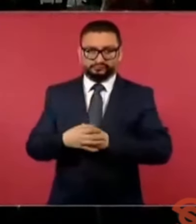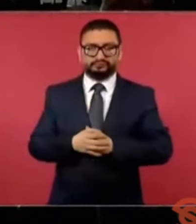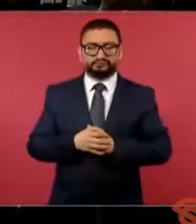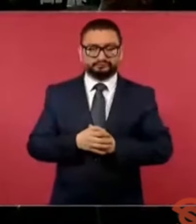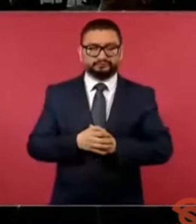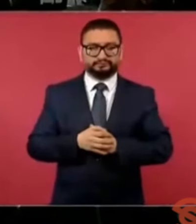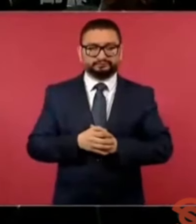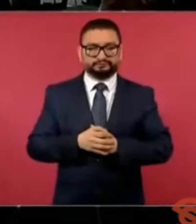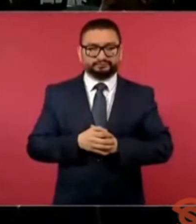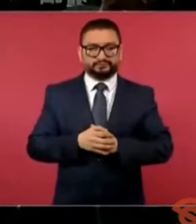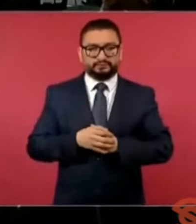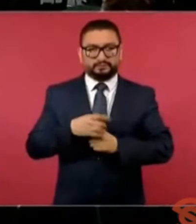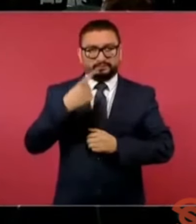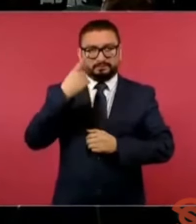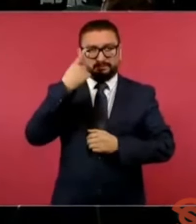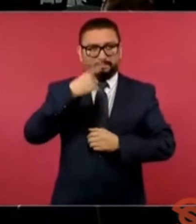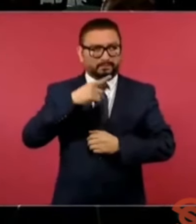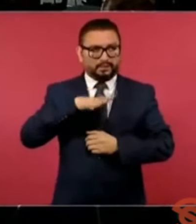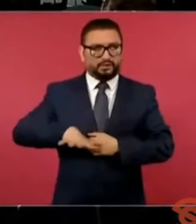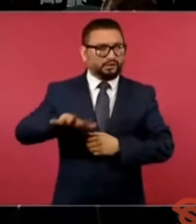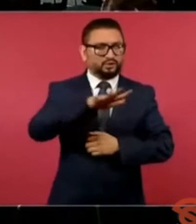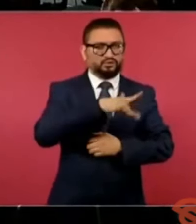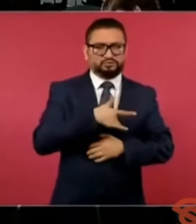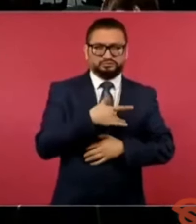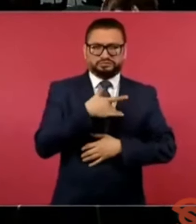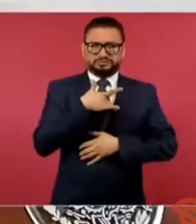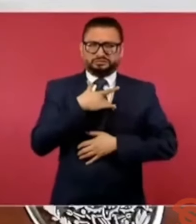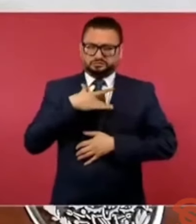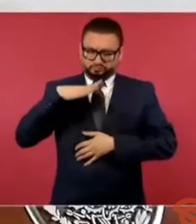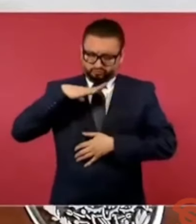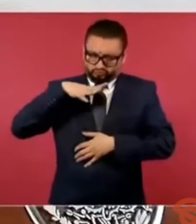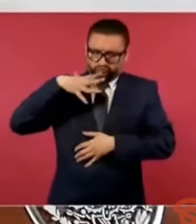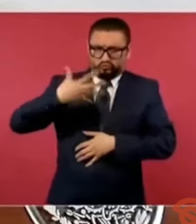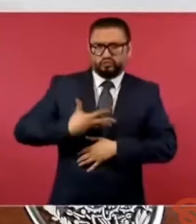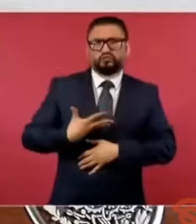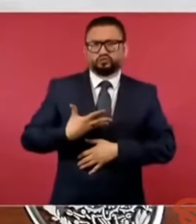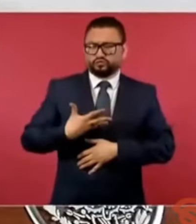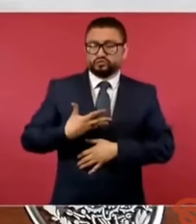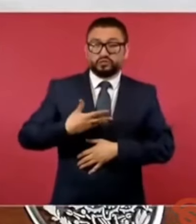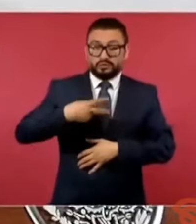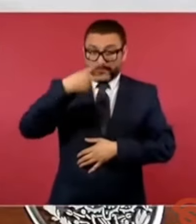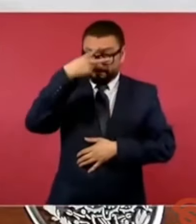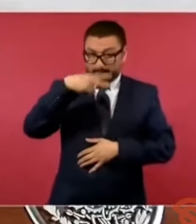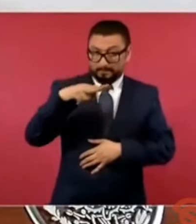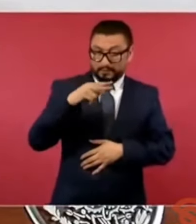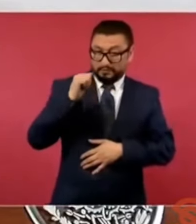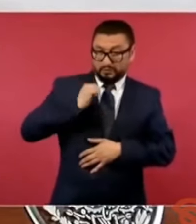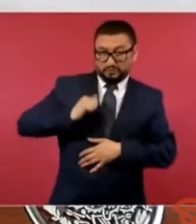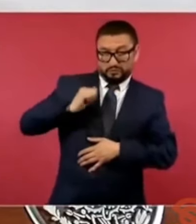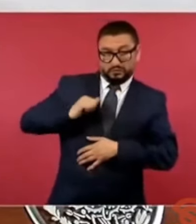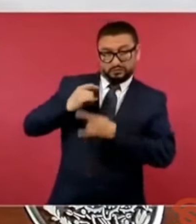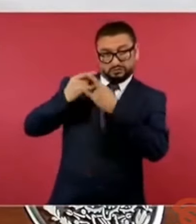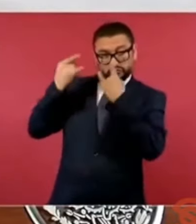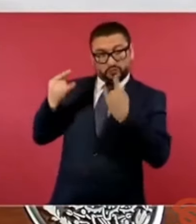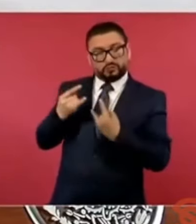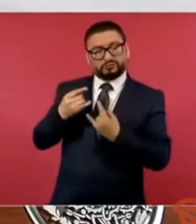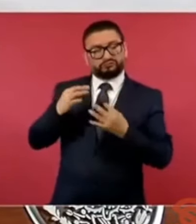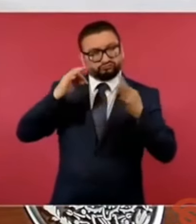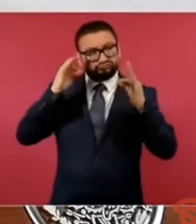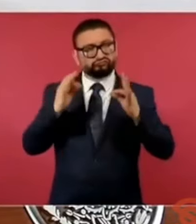para sentirnos orgullosos de nuestro pasado, es que no